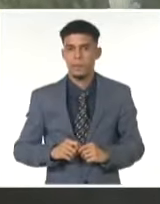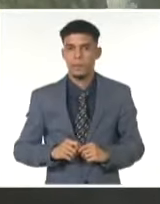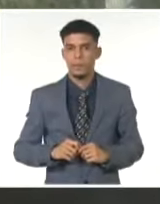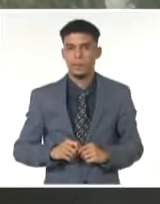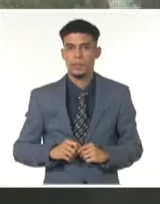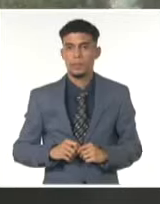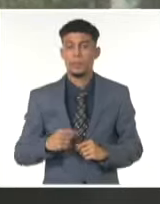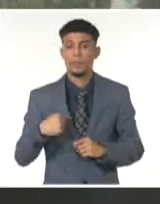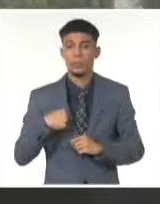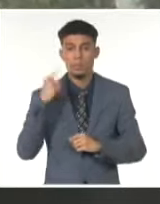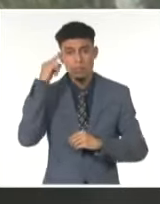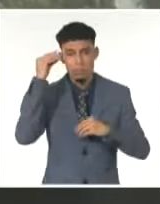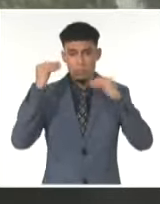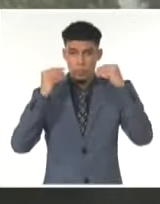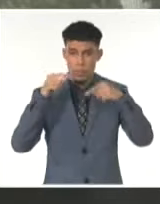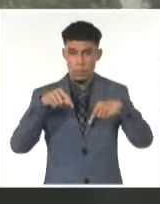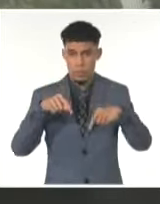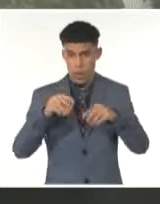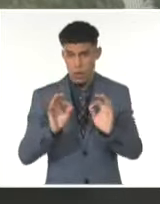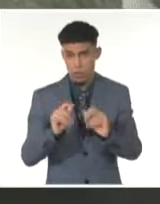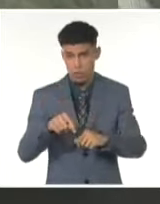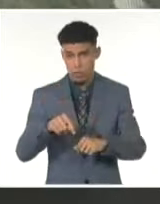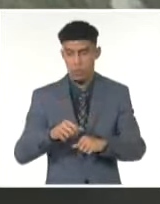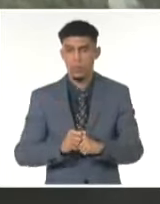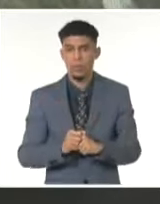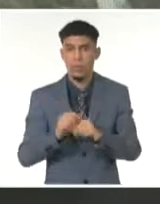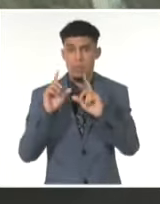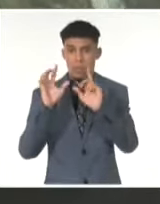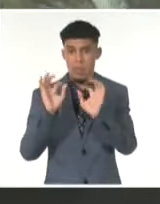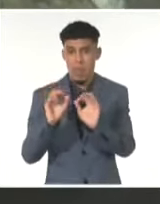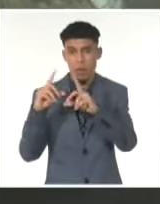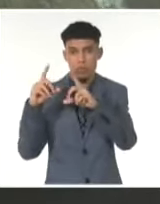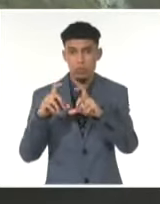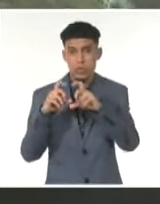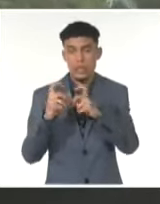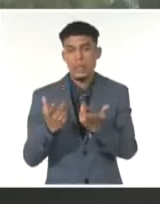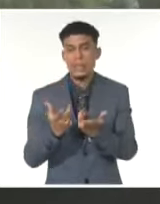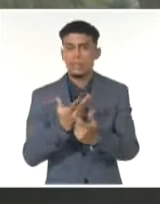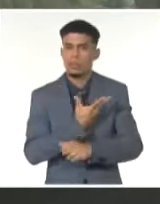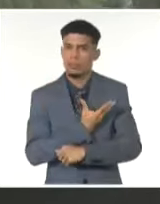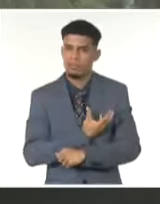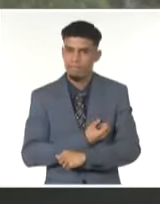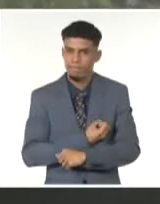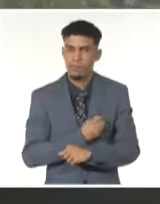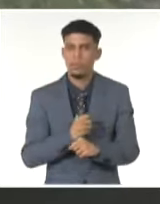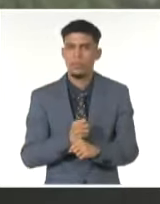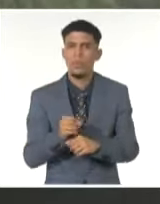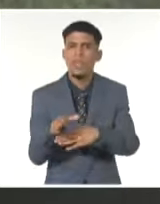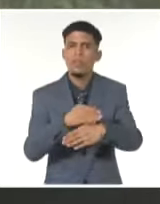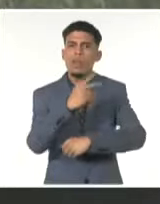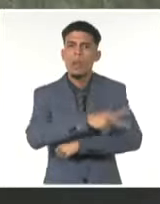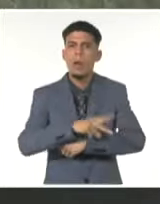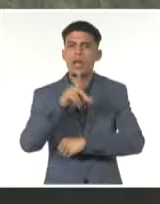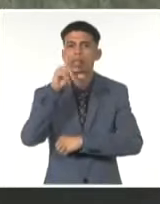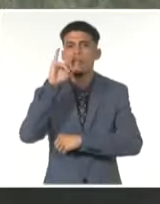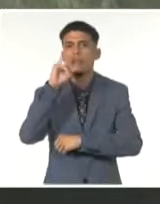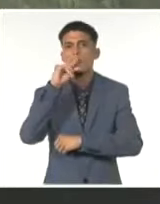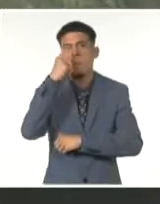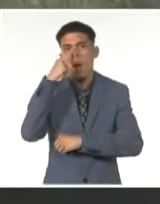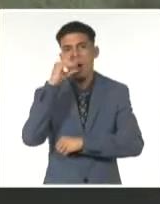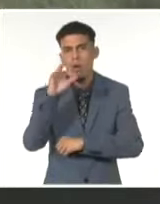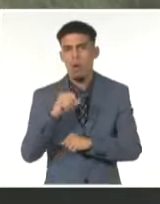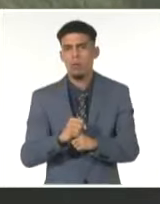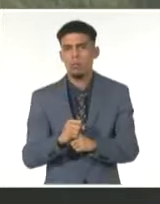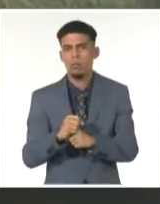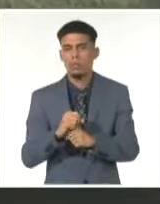Yo pensaba ahora en las trajes, en esas imágenes que son muy trágicas, que nos llegan desde el Líbano, esas imágenes que nos llegan